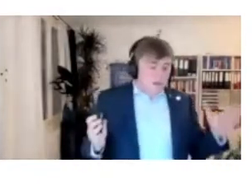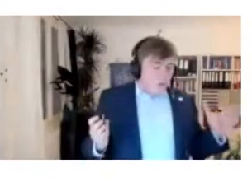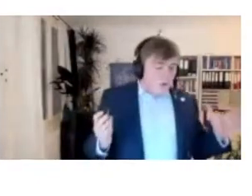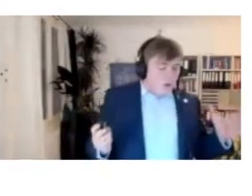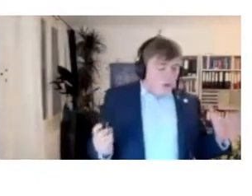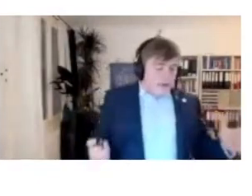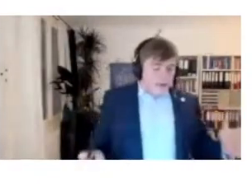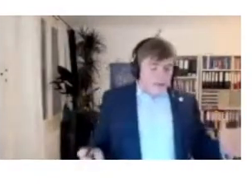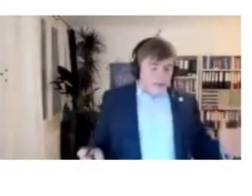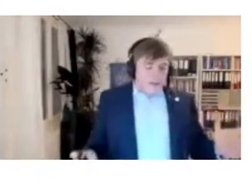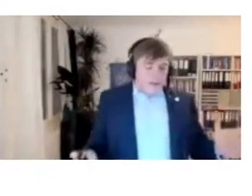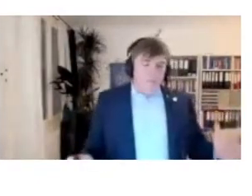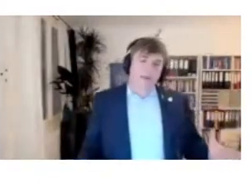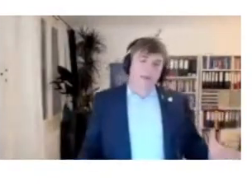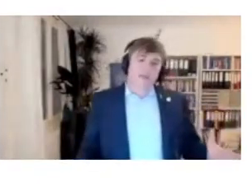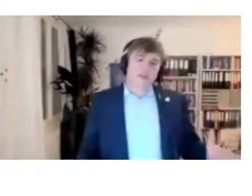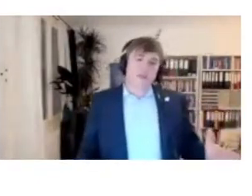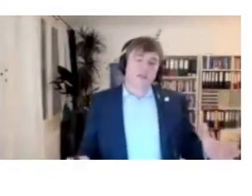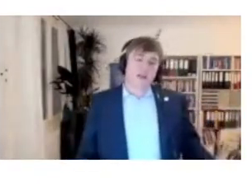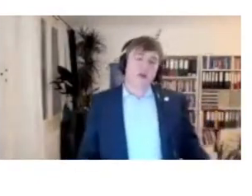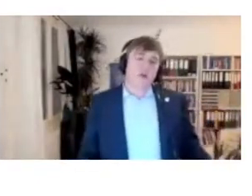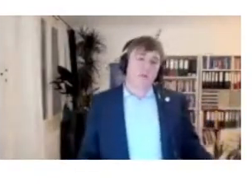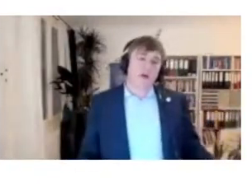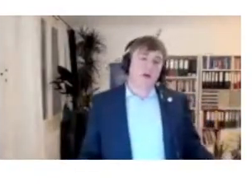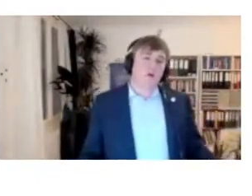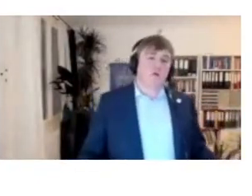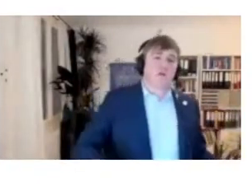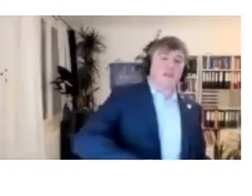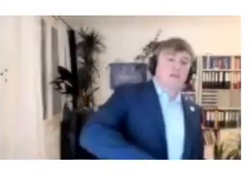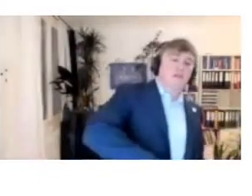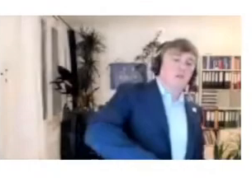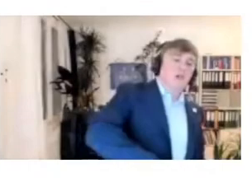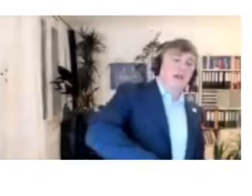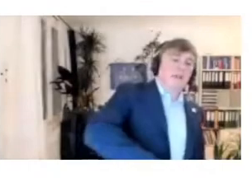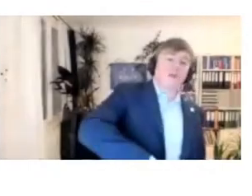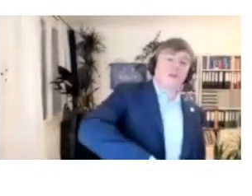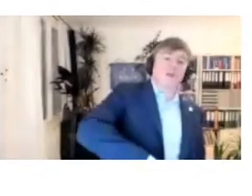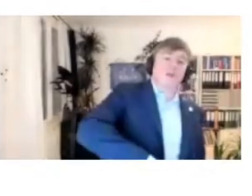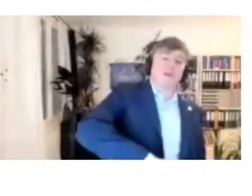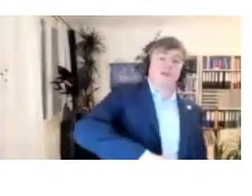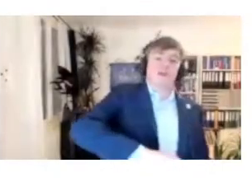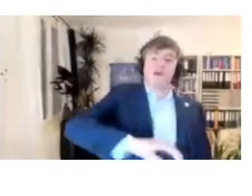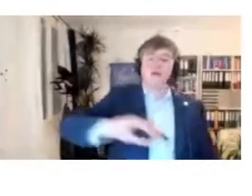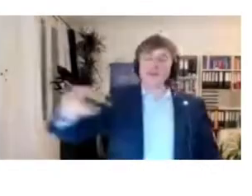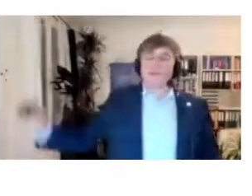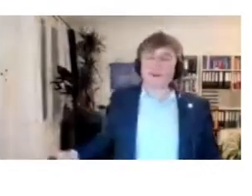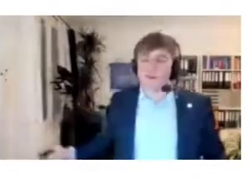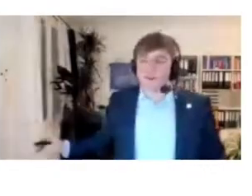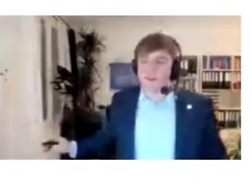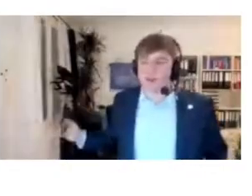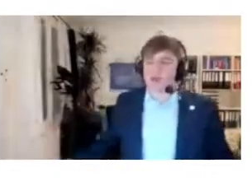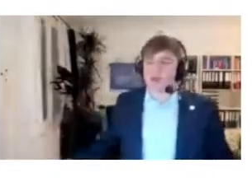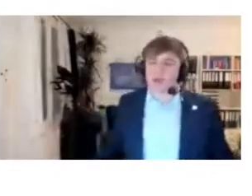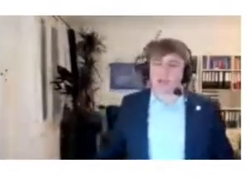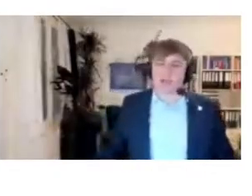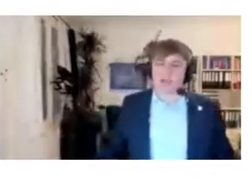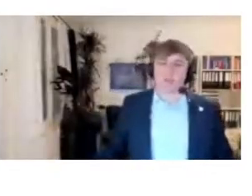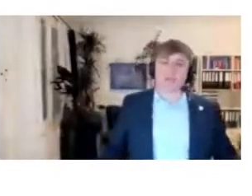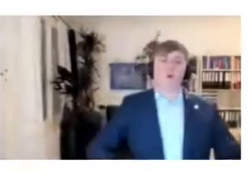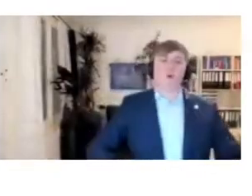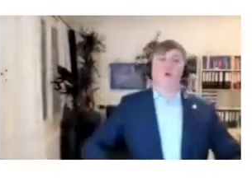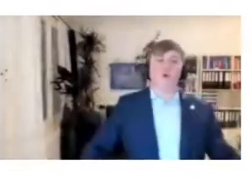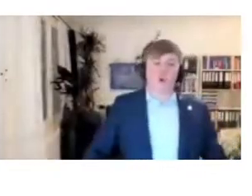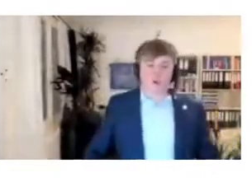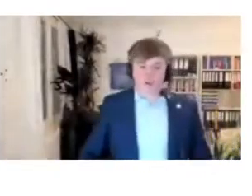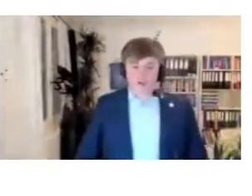para crear consumptio patterns, el telecom operator también necesita para ver no solo el trafic de zero rating customers